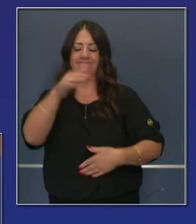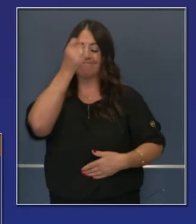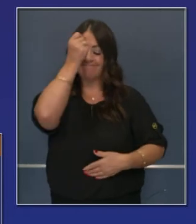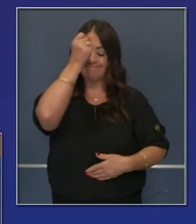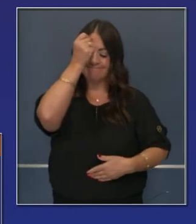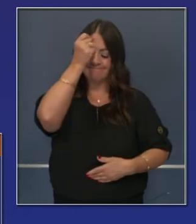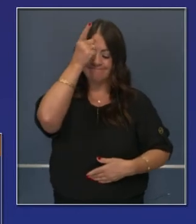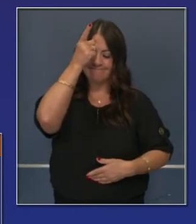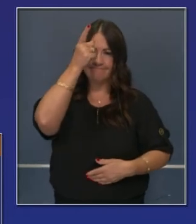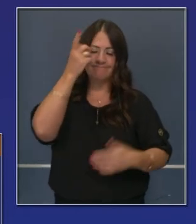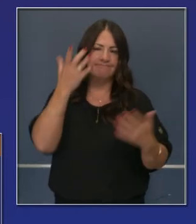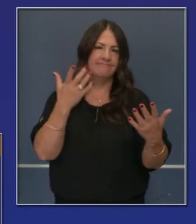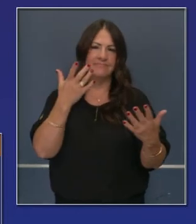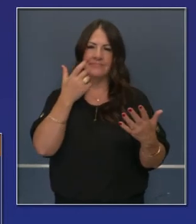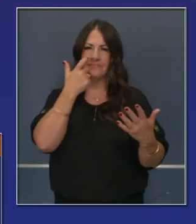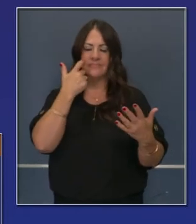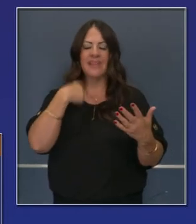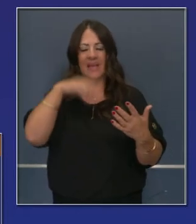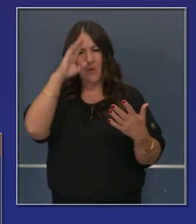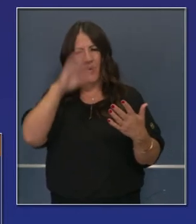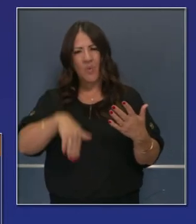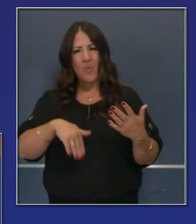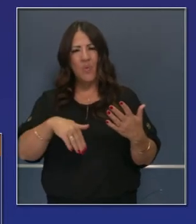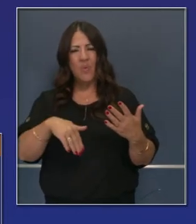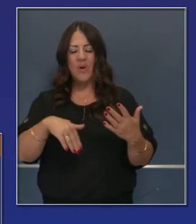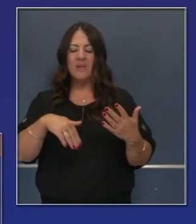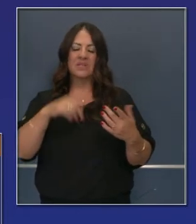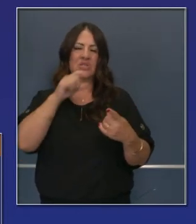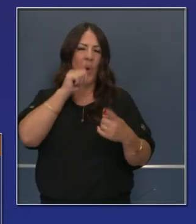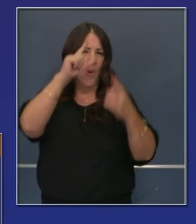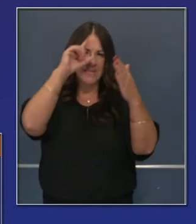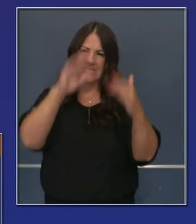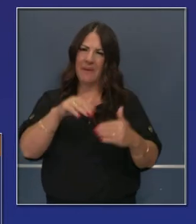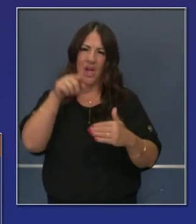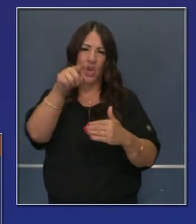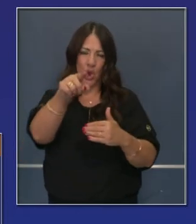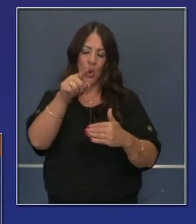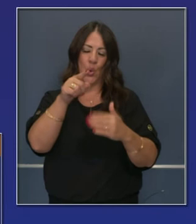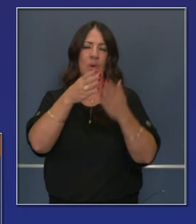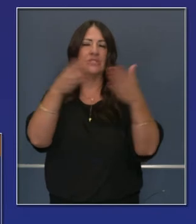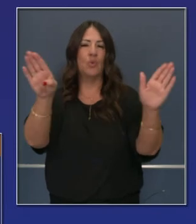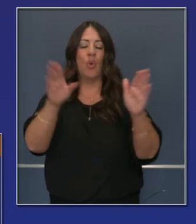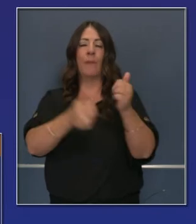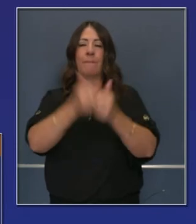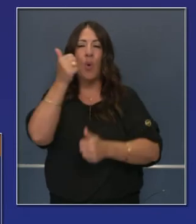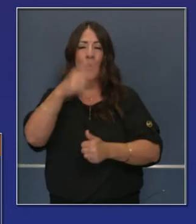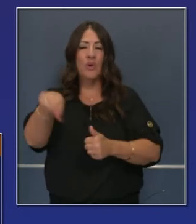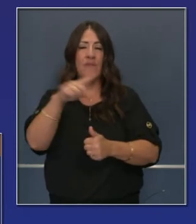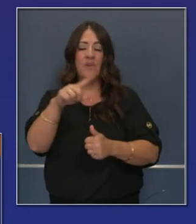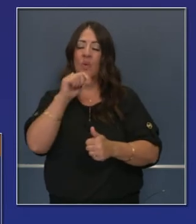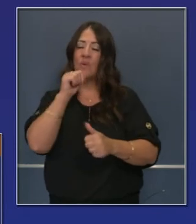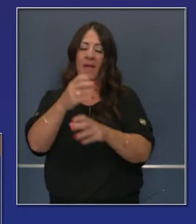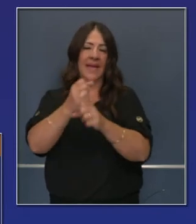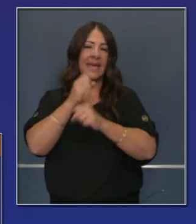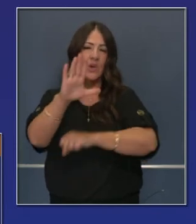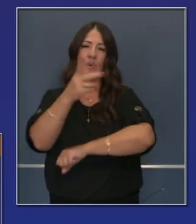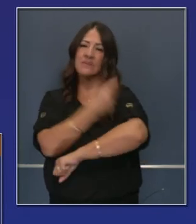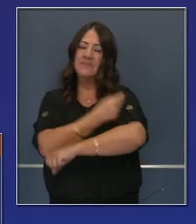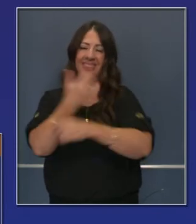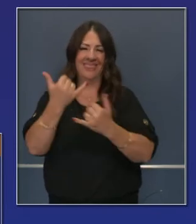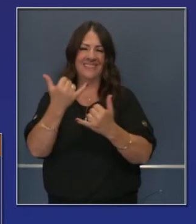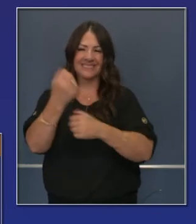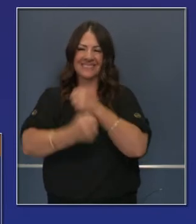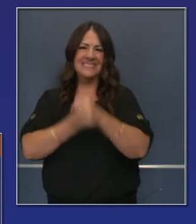seria? La realidad es que la expectativa no debería, no puede ser este año de calendario. Para la